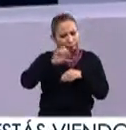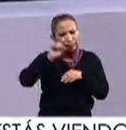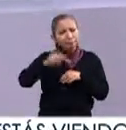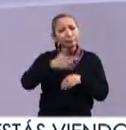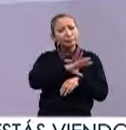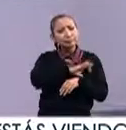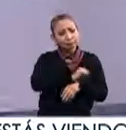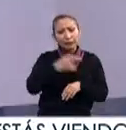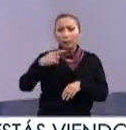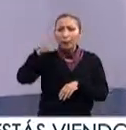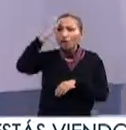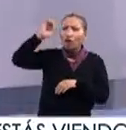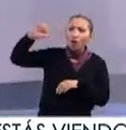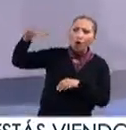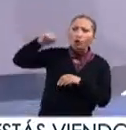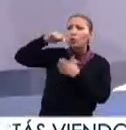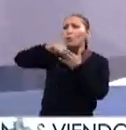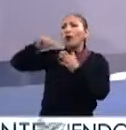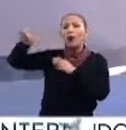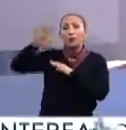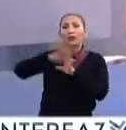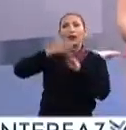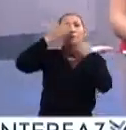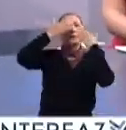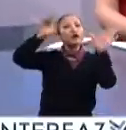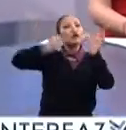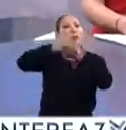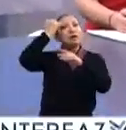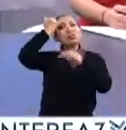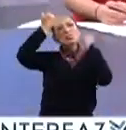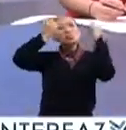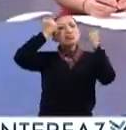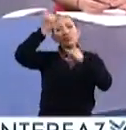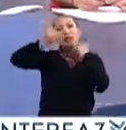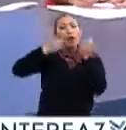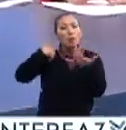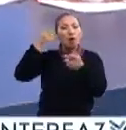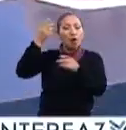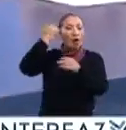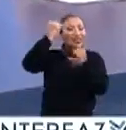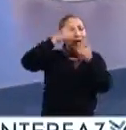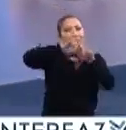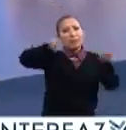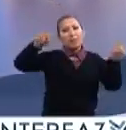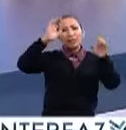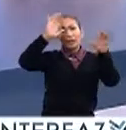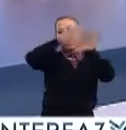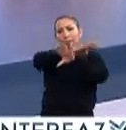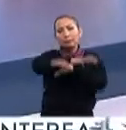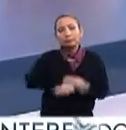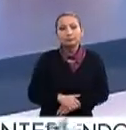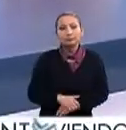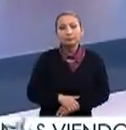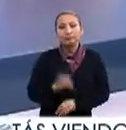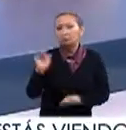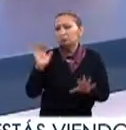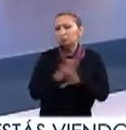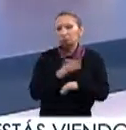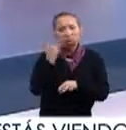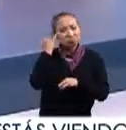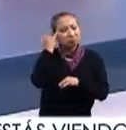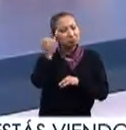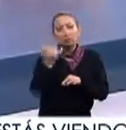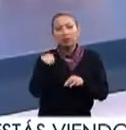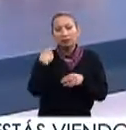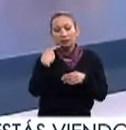pero sí quisiera conocerme ahora más, porque te da unos nuevos puntos de vista, llegas con otra perspectiva aquí. Claro, te cambia la visión completamente. Así es,